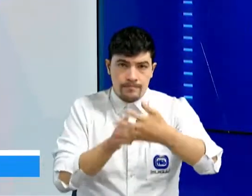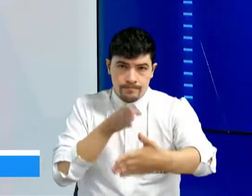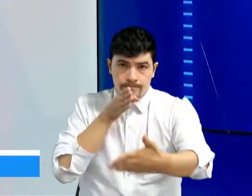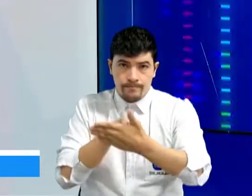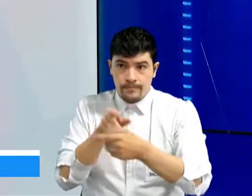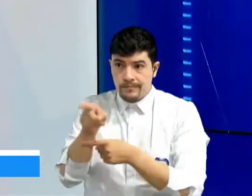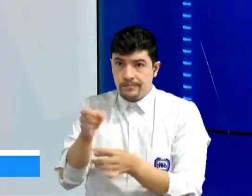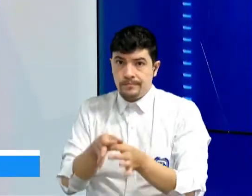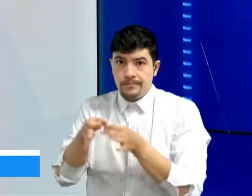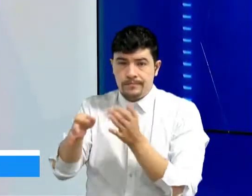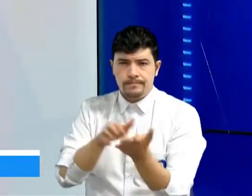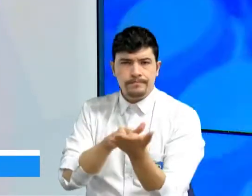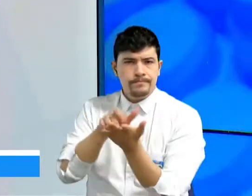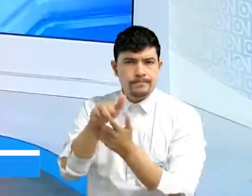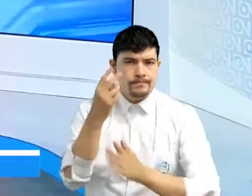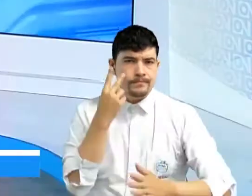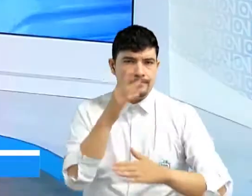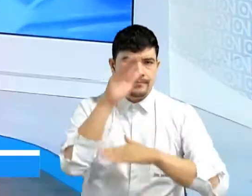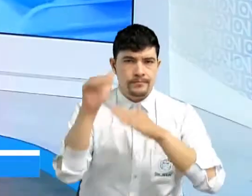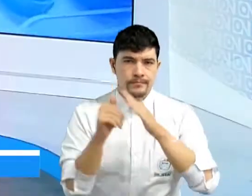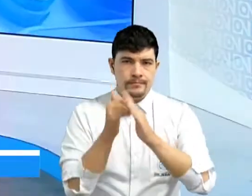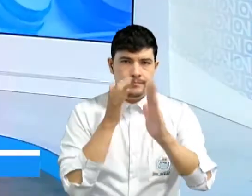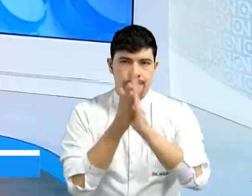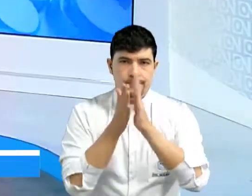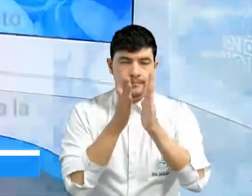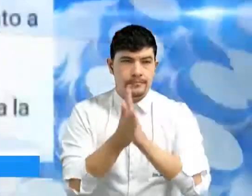el municipio de Girón. Vamos a escuchar.